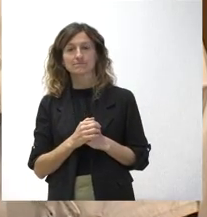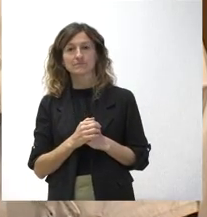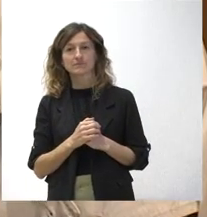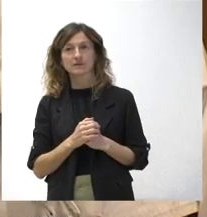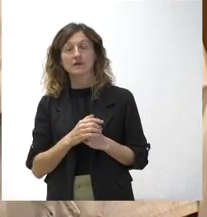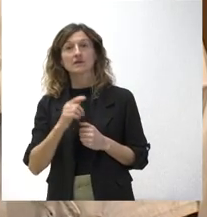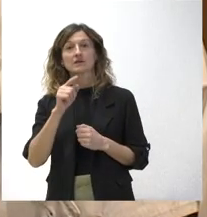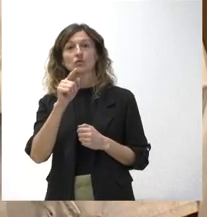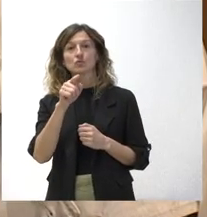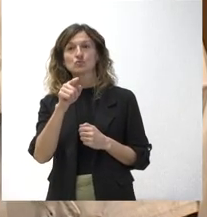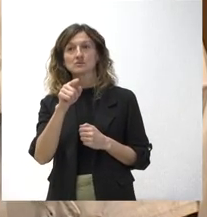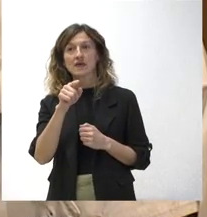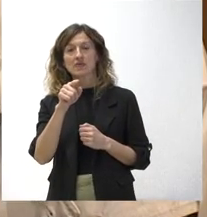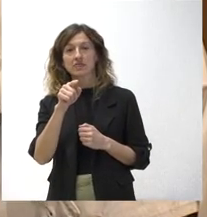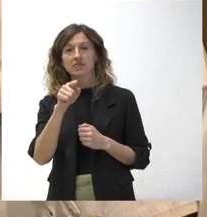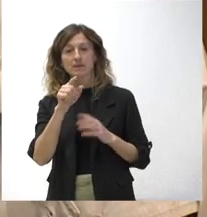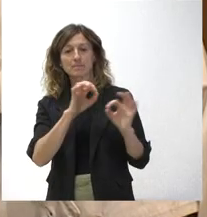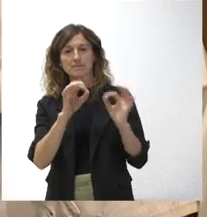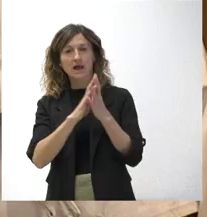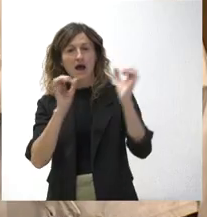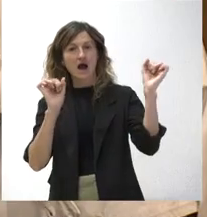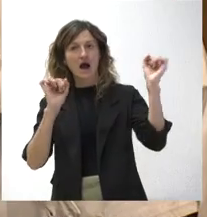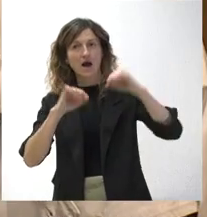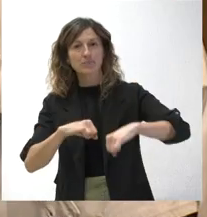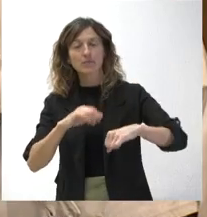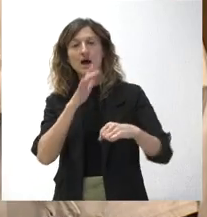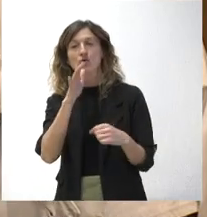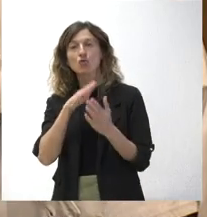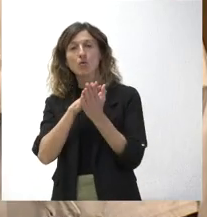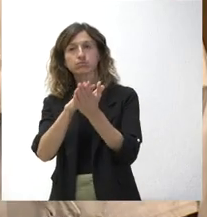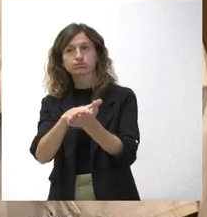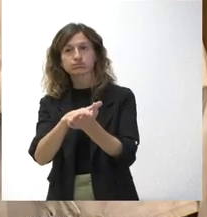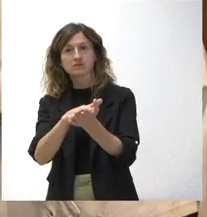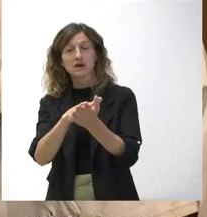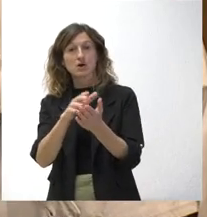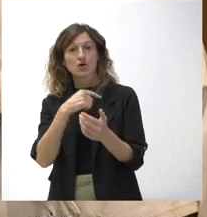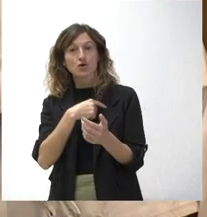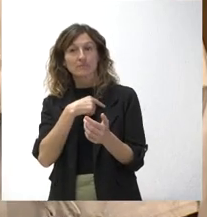aprobar o presentar a un presidente del consejo asesor.